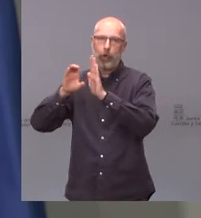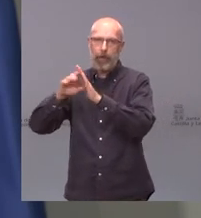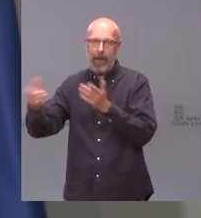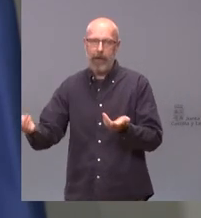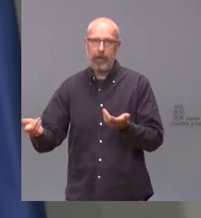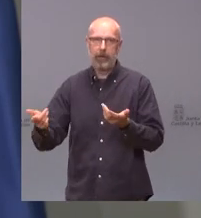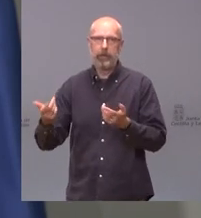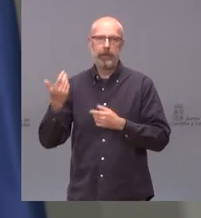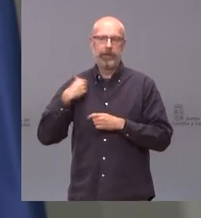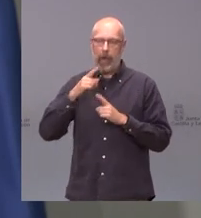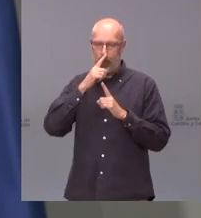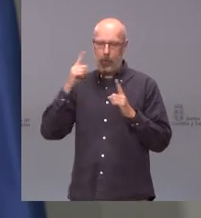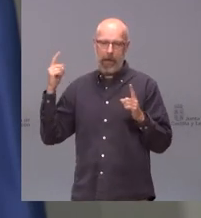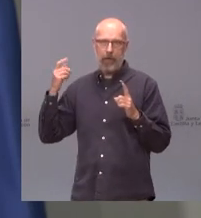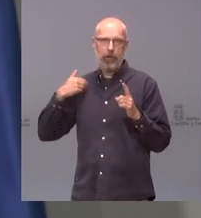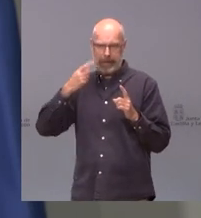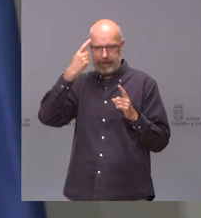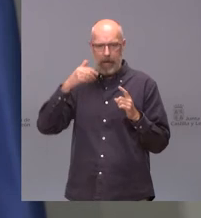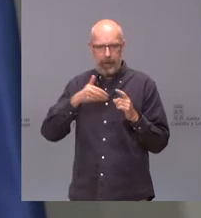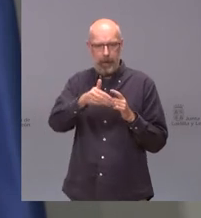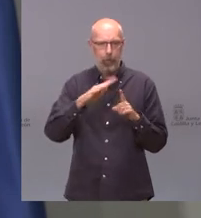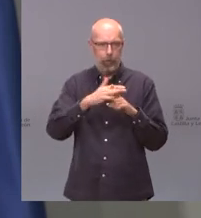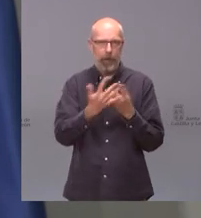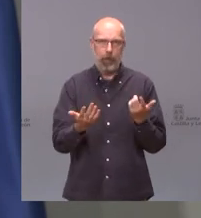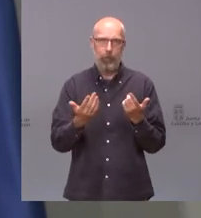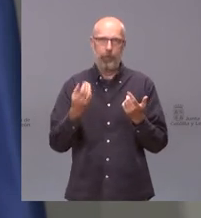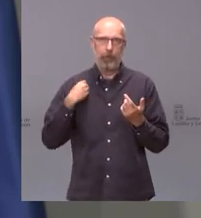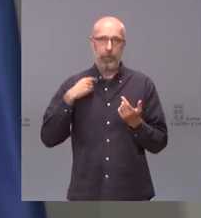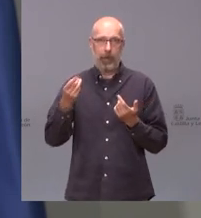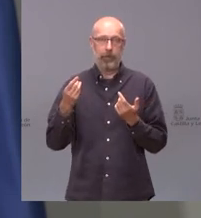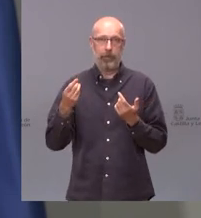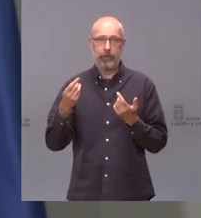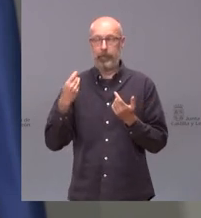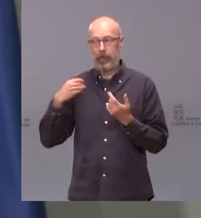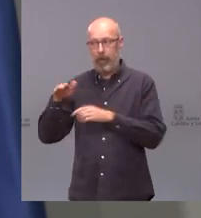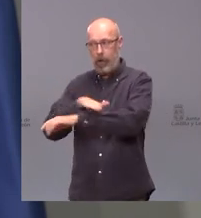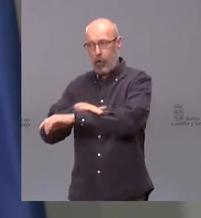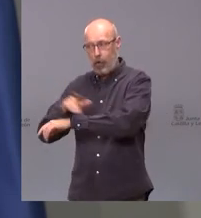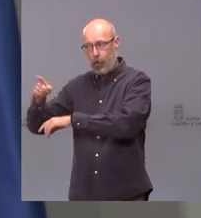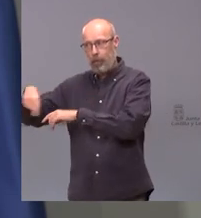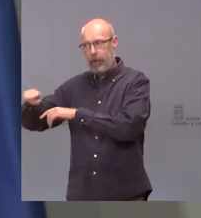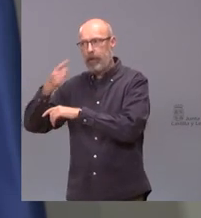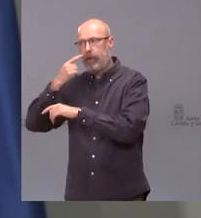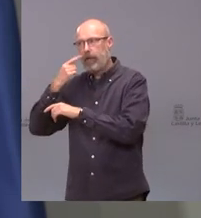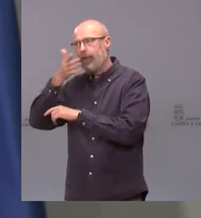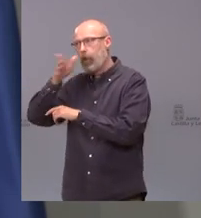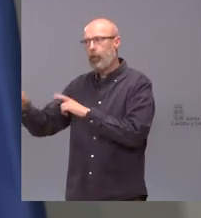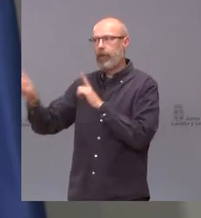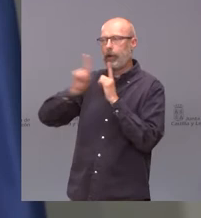lo que va a pasar si hacemos esto que los reyes de la cogobernanza cogerán y nos llevarán al constitucional